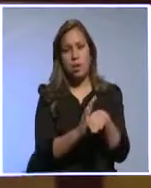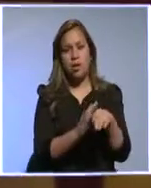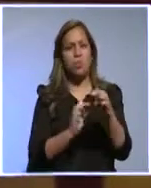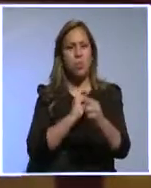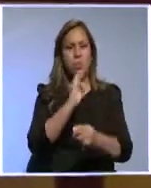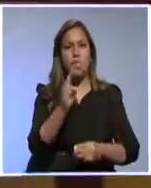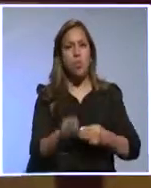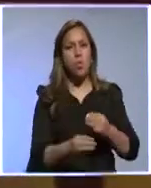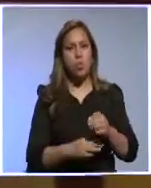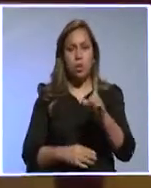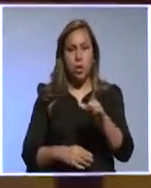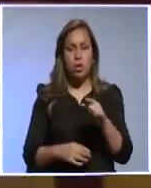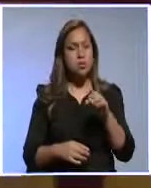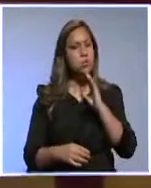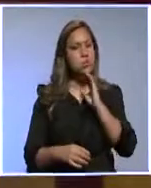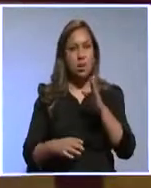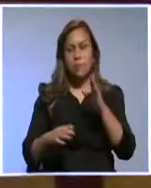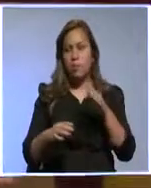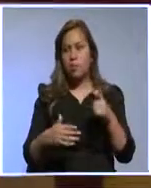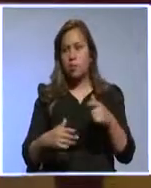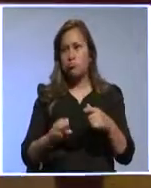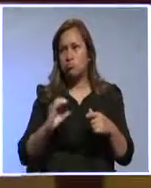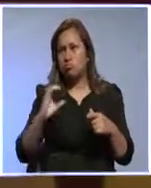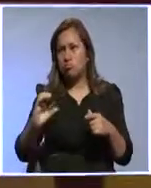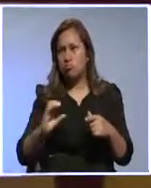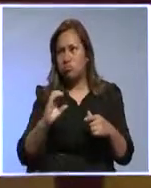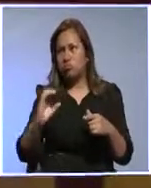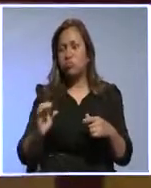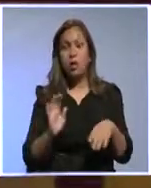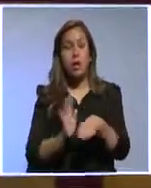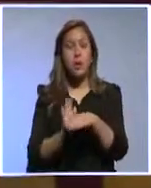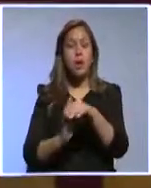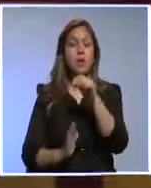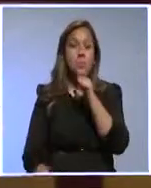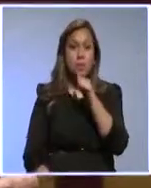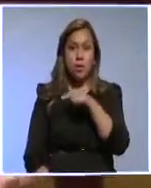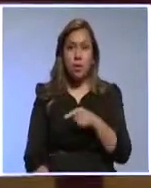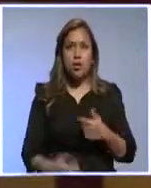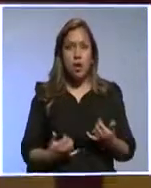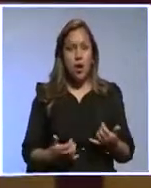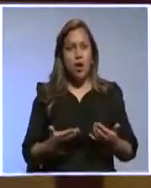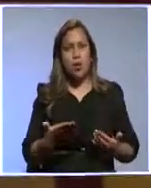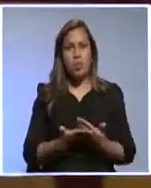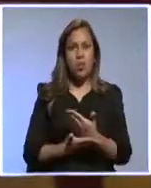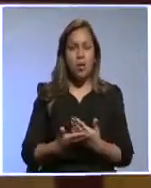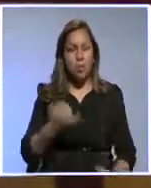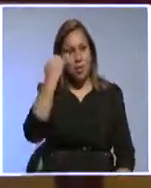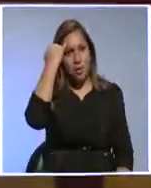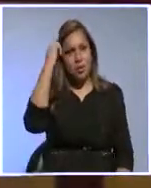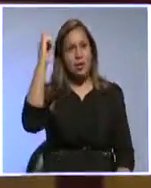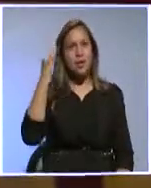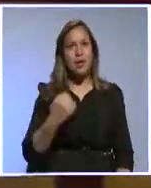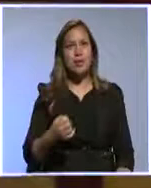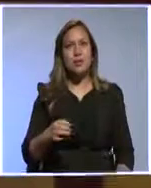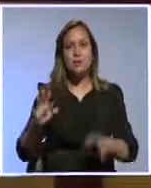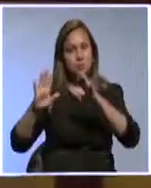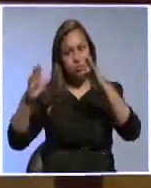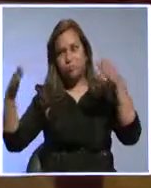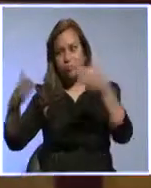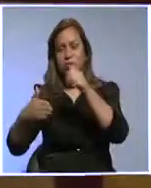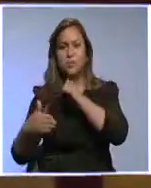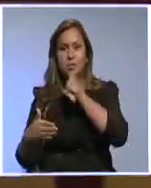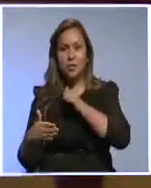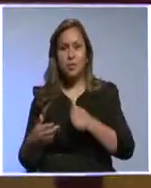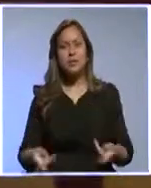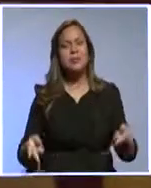solo financia sector privado. Entonces conversando con él ahora, ahora hay un nuevo paradigma en el IFC porque ya no solo están financiando sector privado, sino